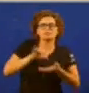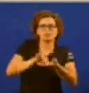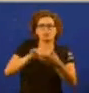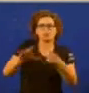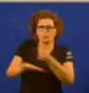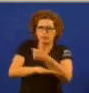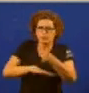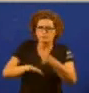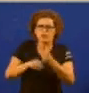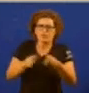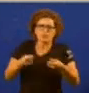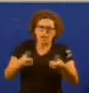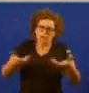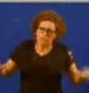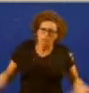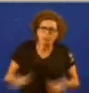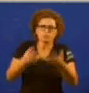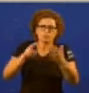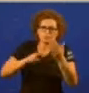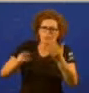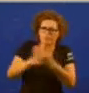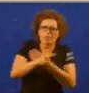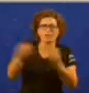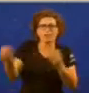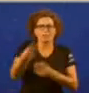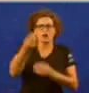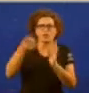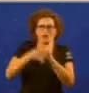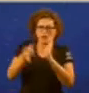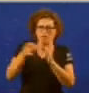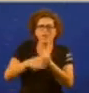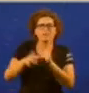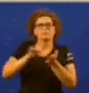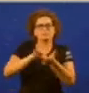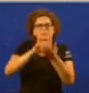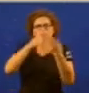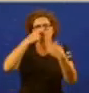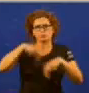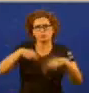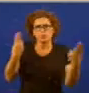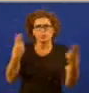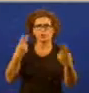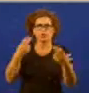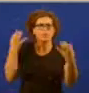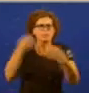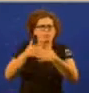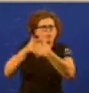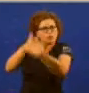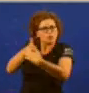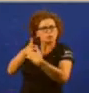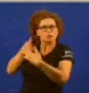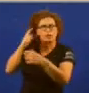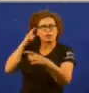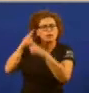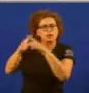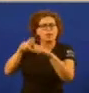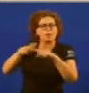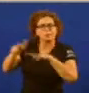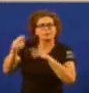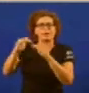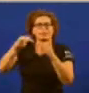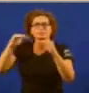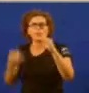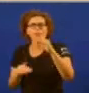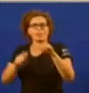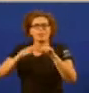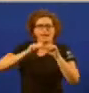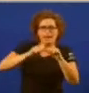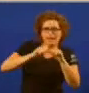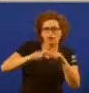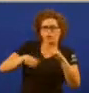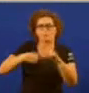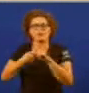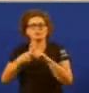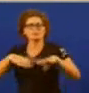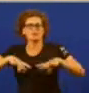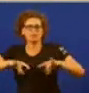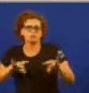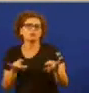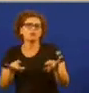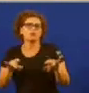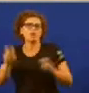impulso a transparencia a calidade dos medios públicos que teñan un combate decidido contra as desigualdades de xénero e territorial